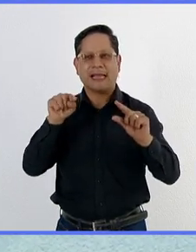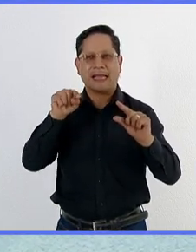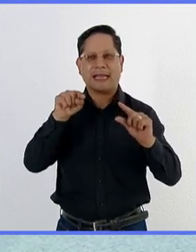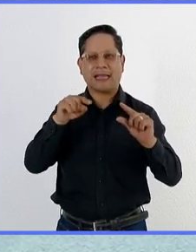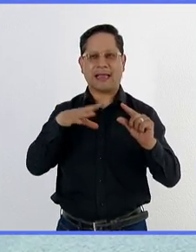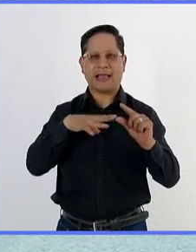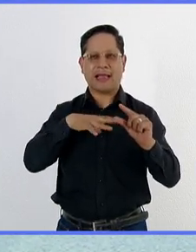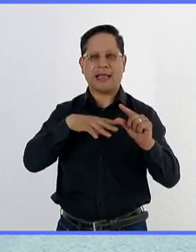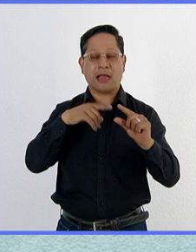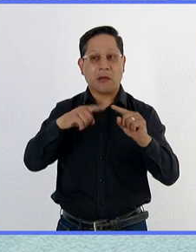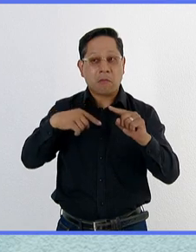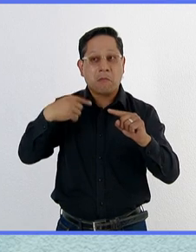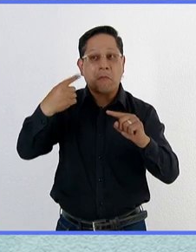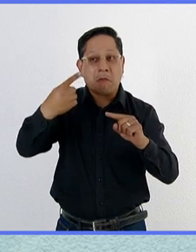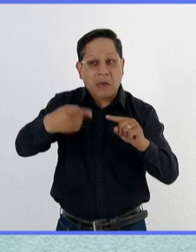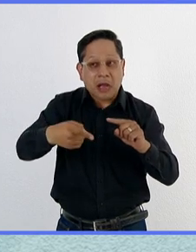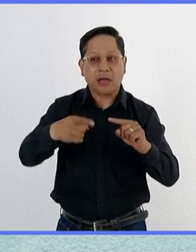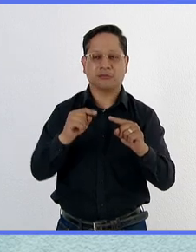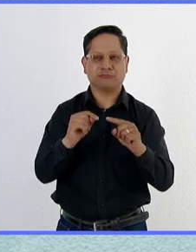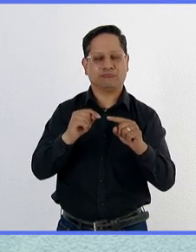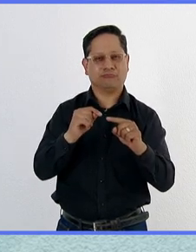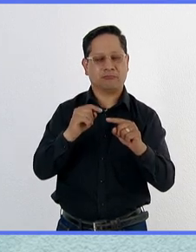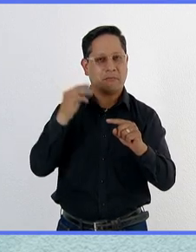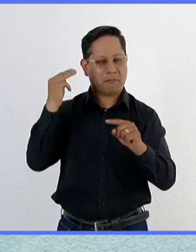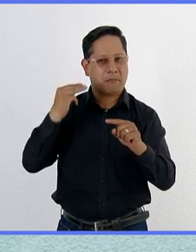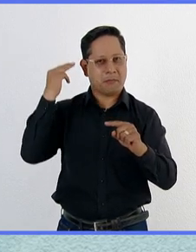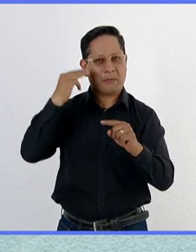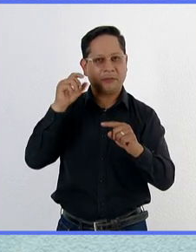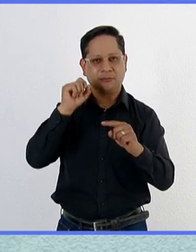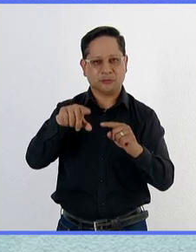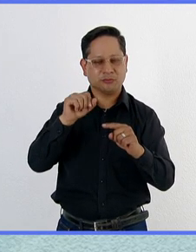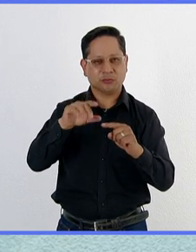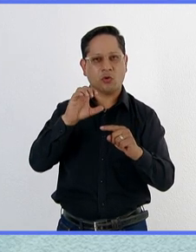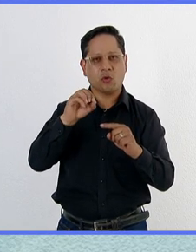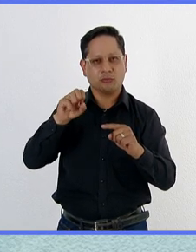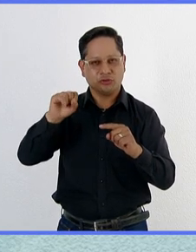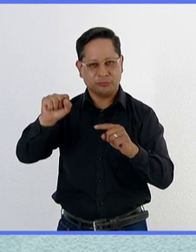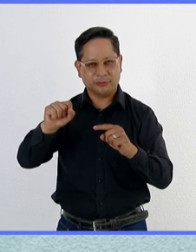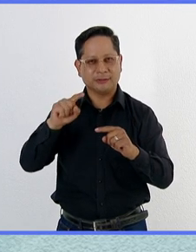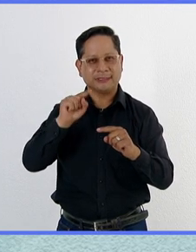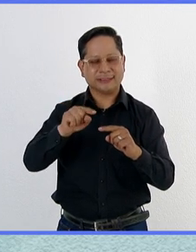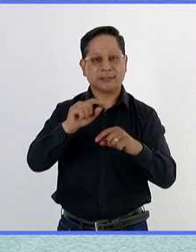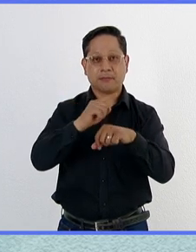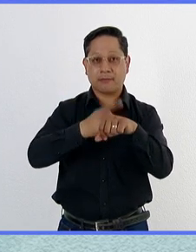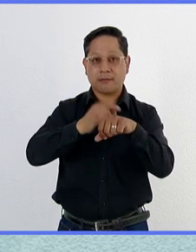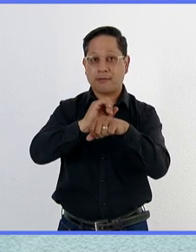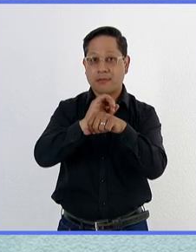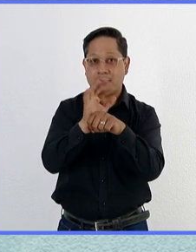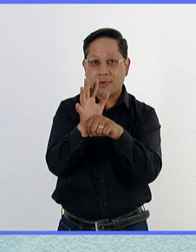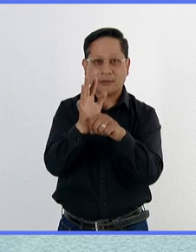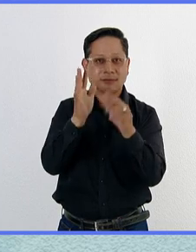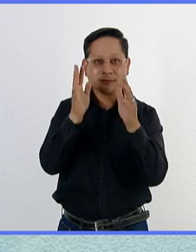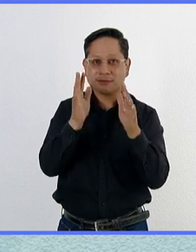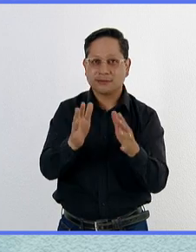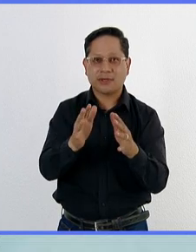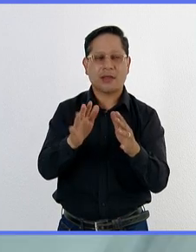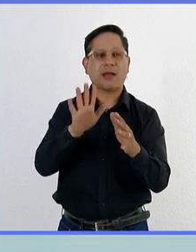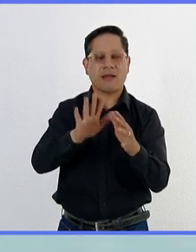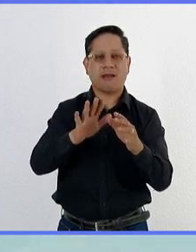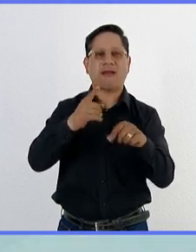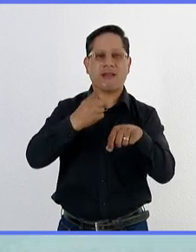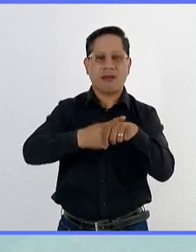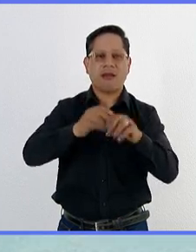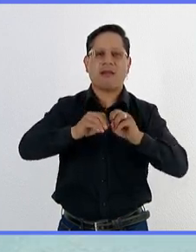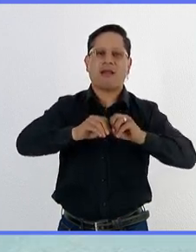Más adelante, en marzo de ese año, la OMS también declaró a la COVID-19 ya como una pandemia.